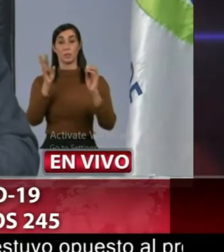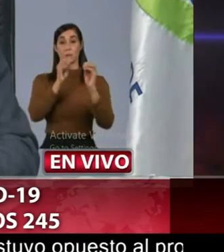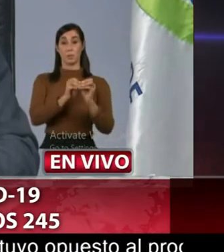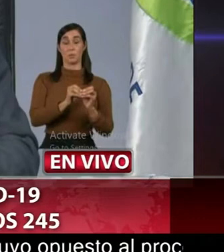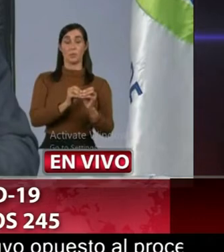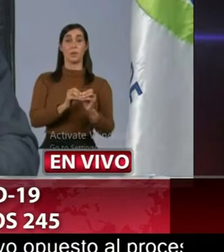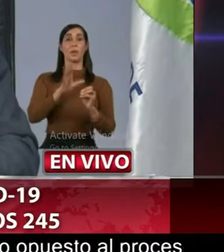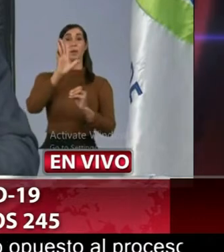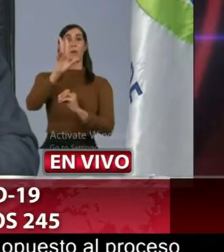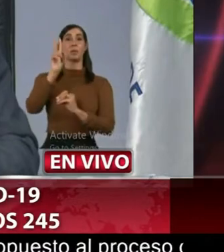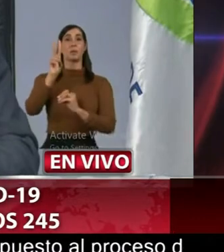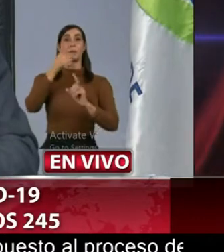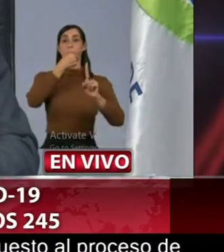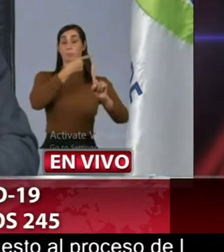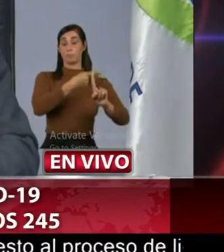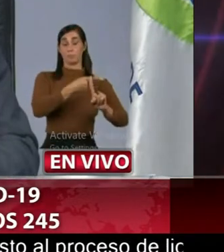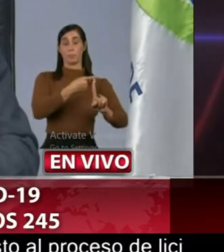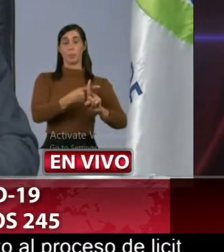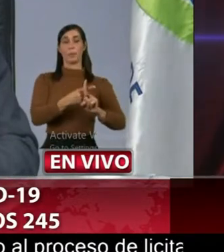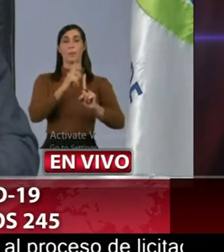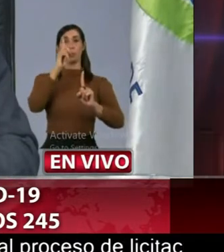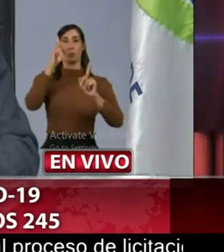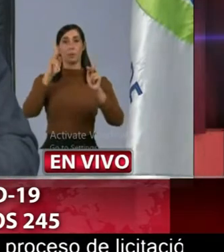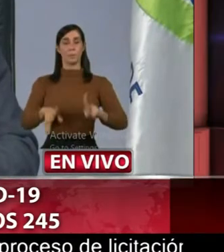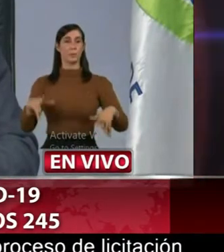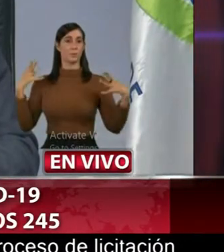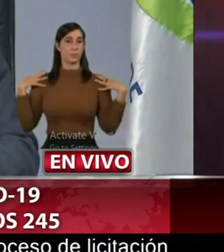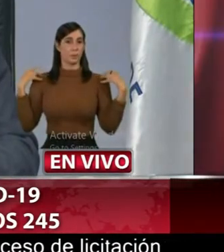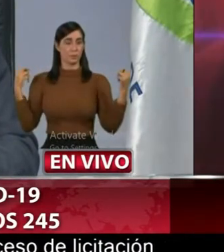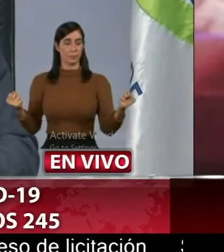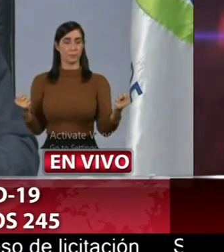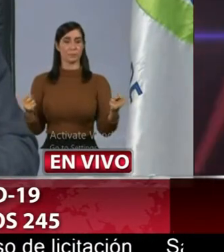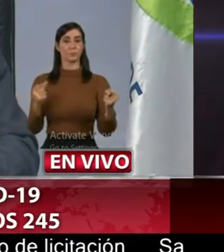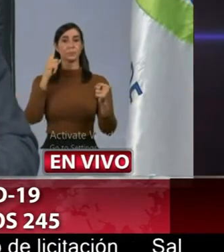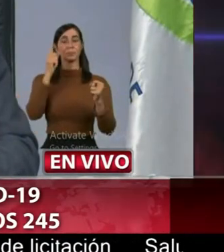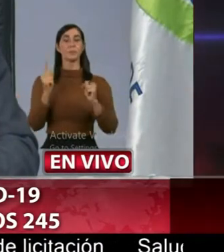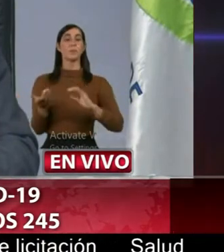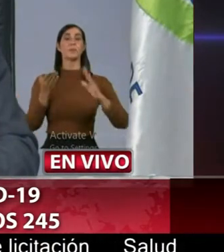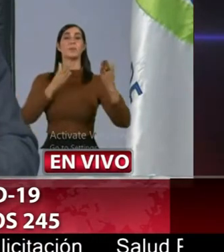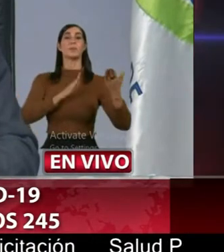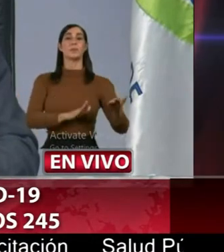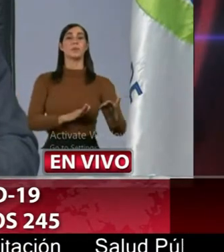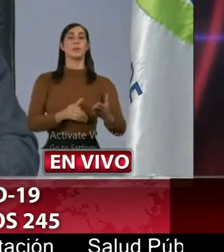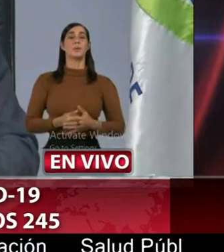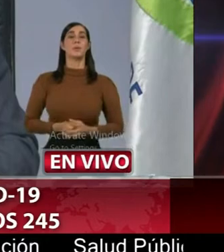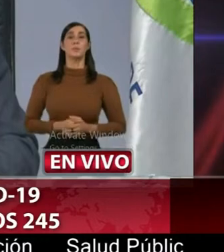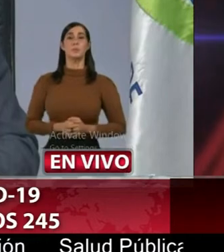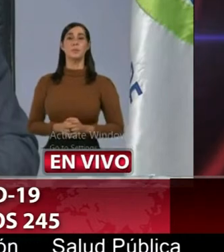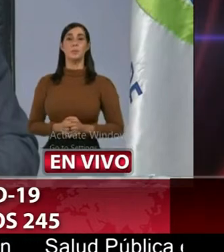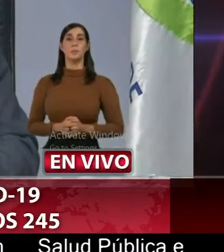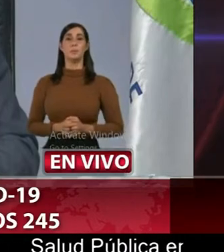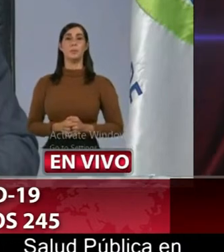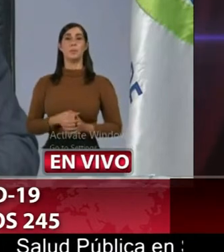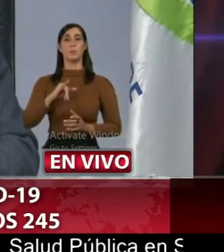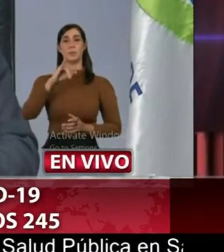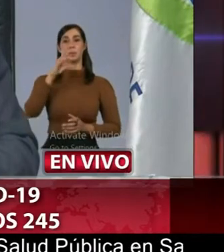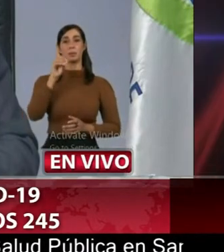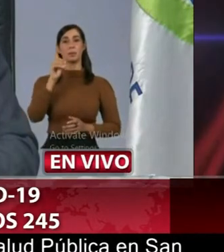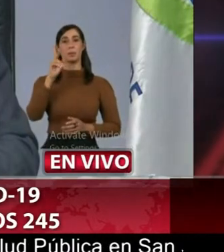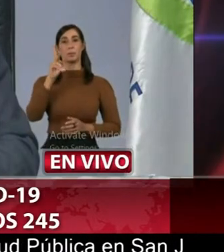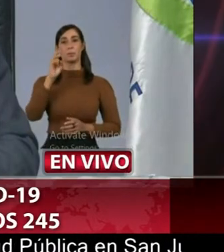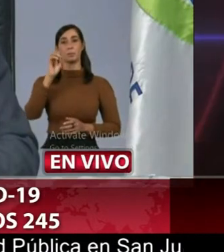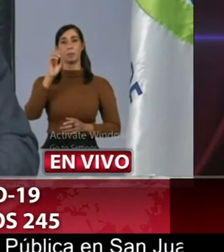% de positividad uno recuperado uno fallecido Independencia